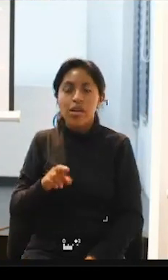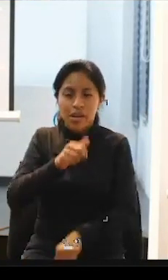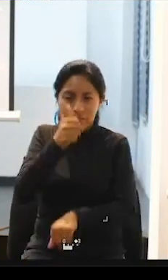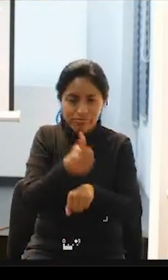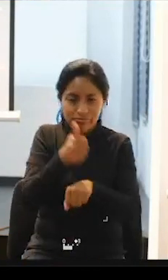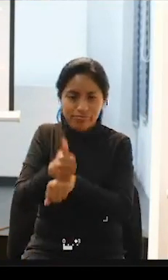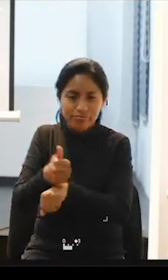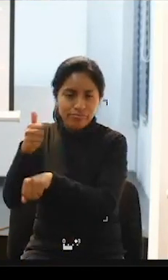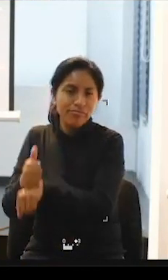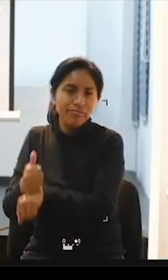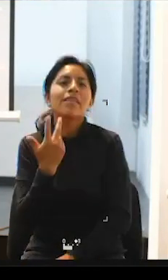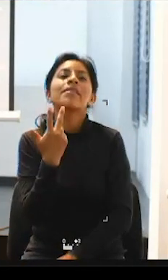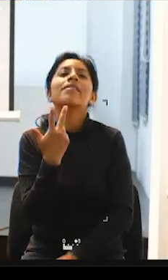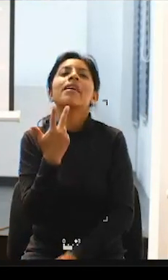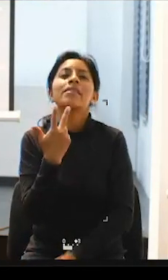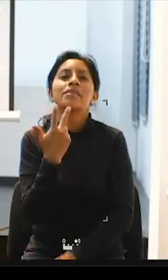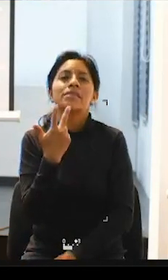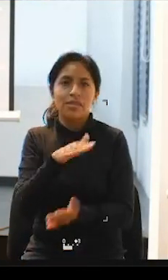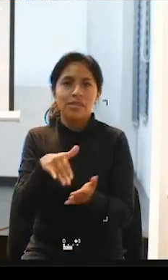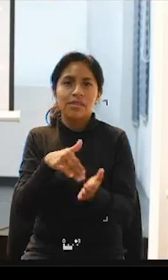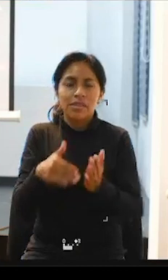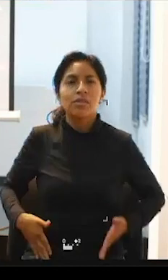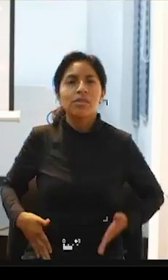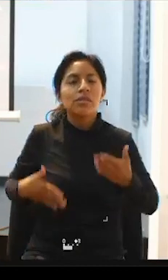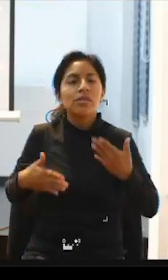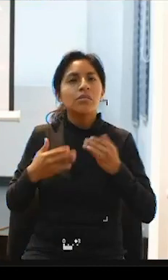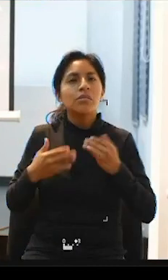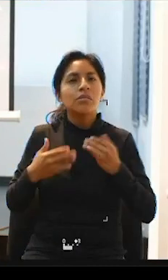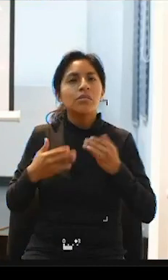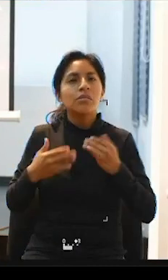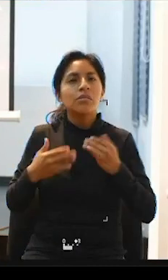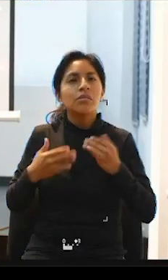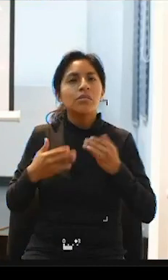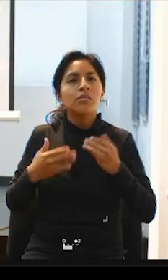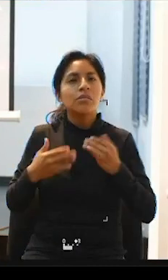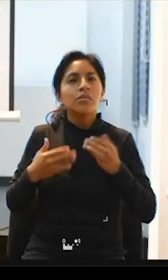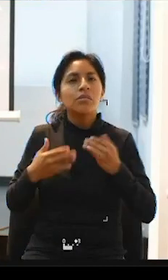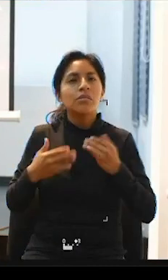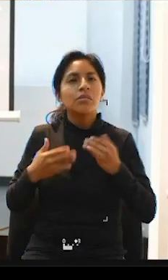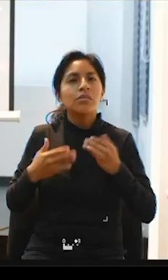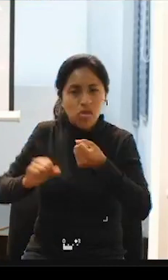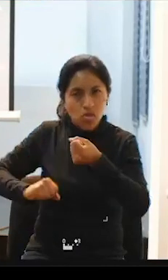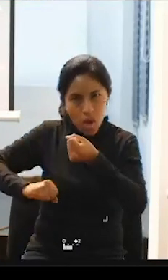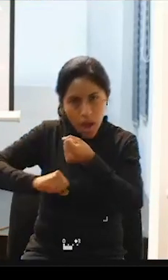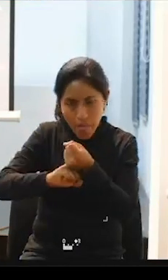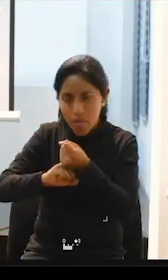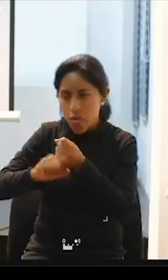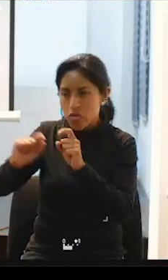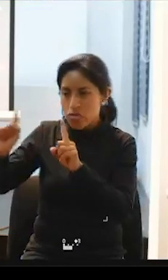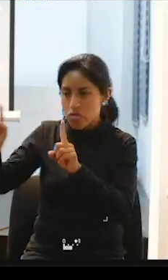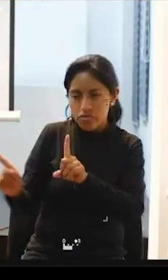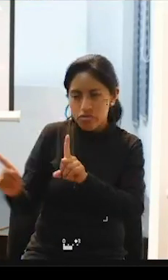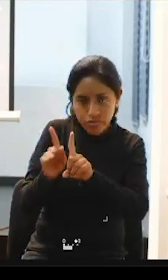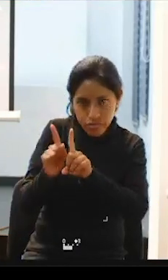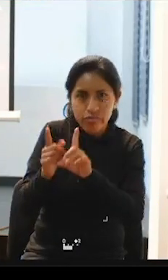verdad funcionando como tal como centros de vida independiente que dan el servicio de asistencia personal y